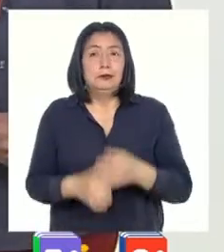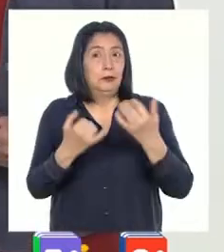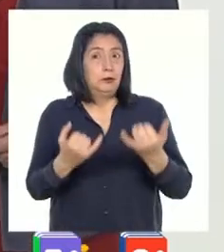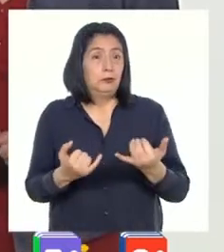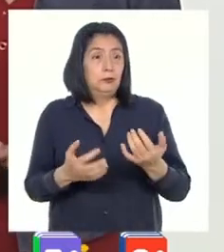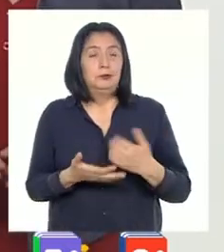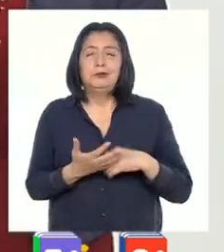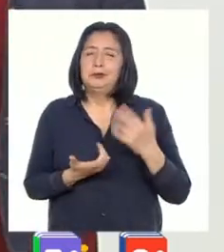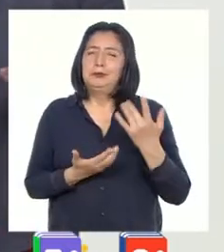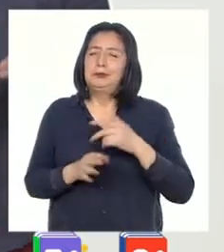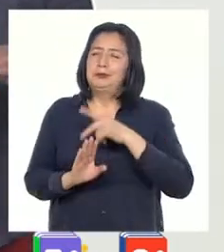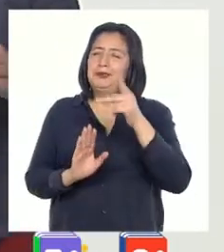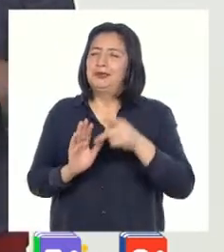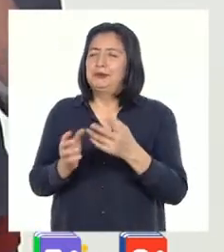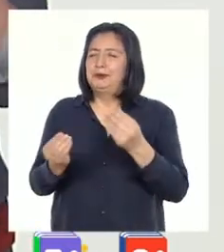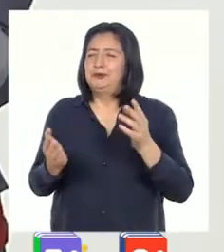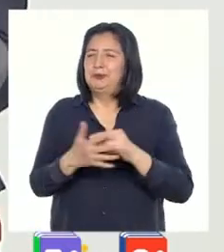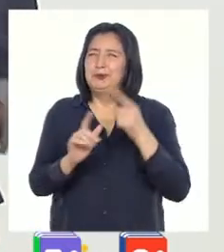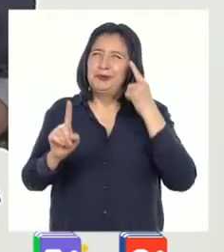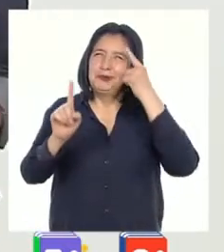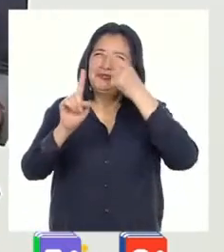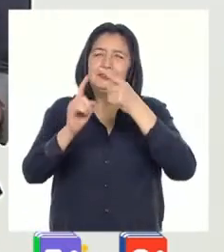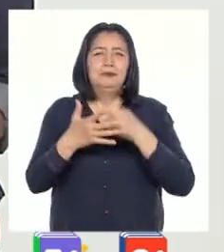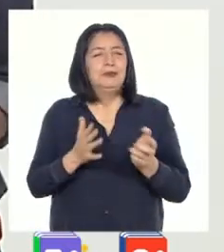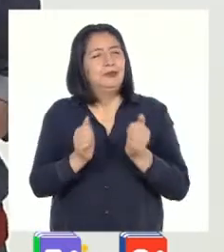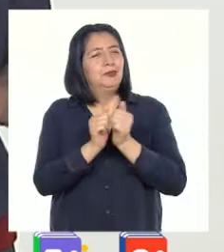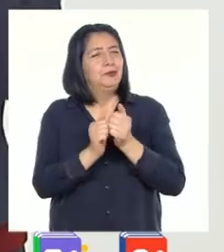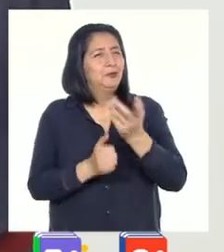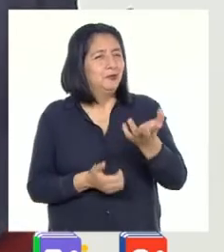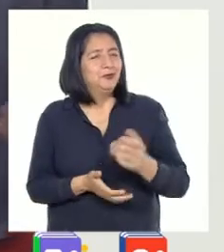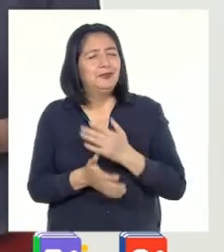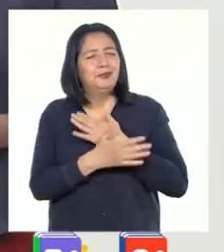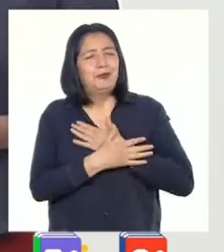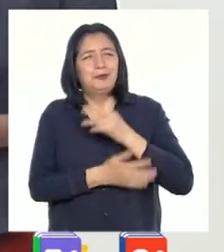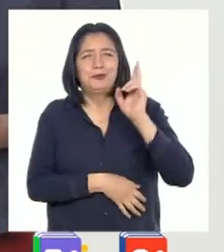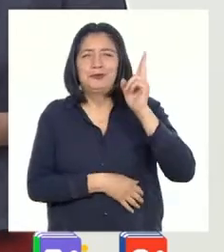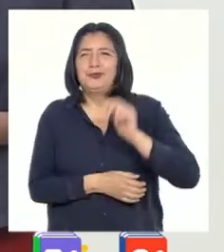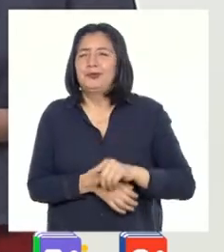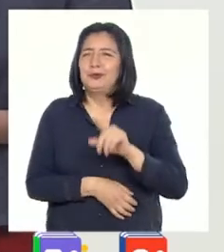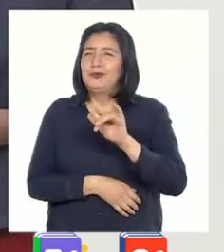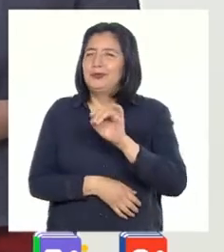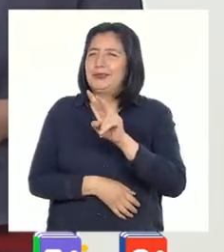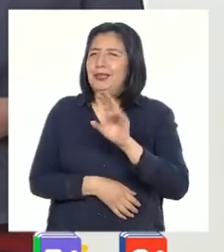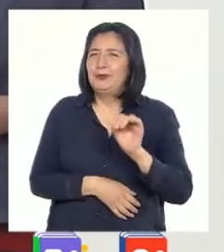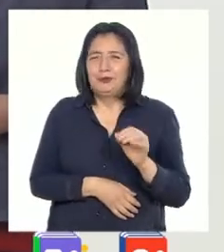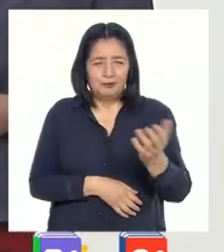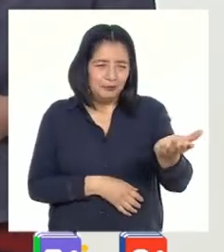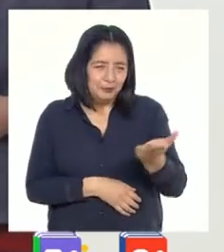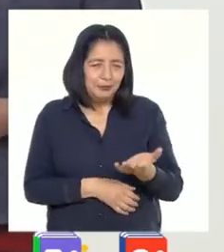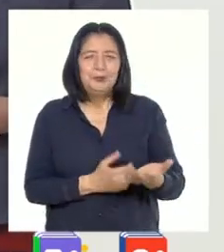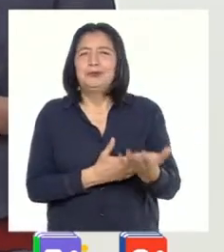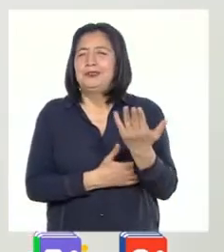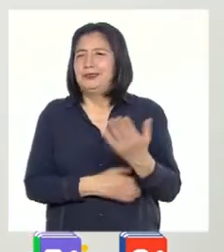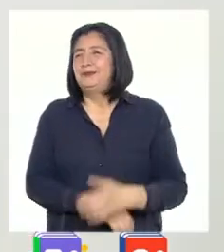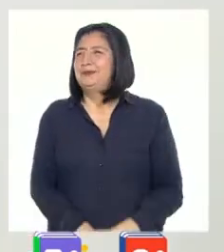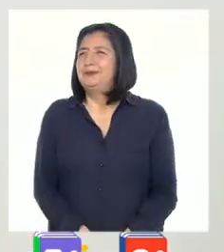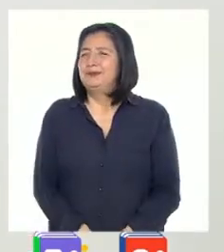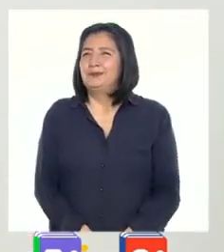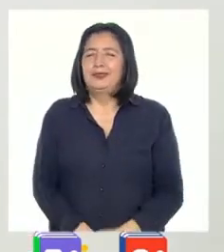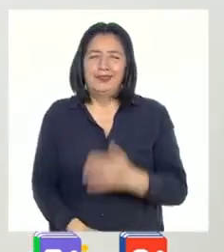día de hoy nos espera un programa de muchos retos y para eso nos acompañará nuestro querido profesor Gustavo. Bienvenido, profesor. Buenos días.